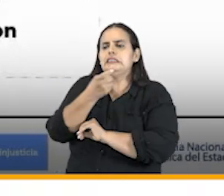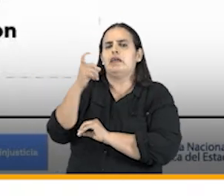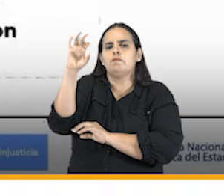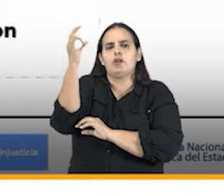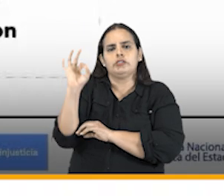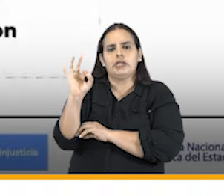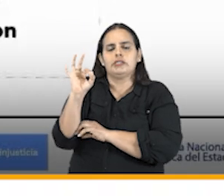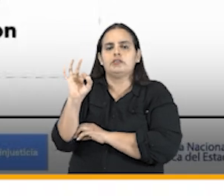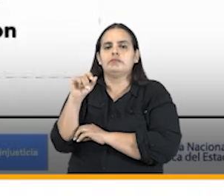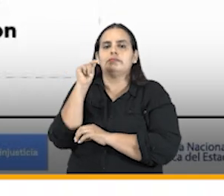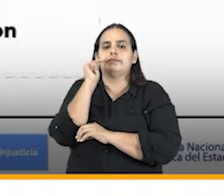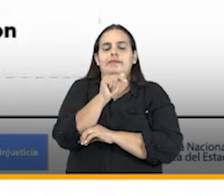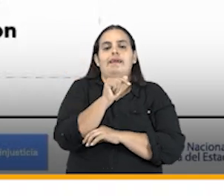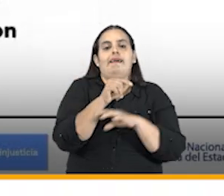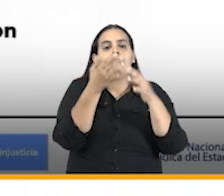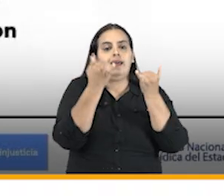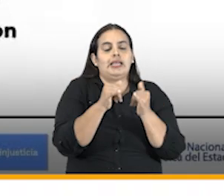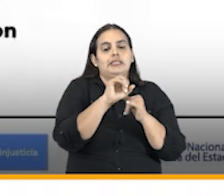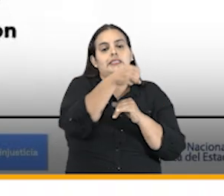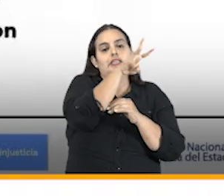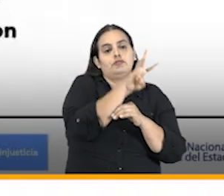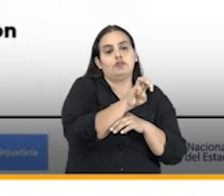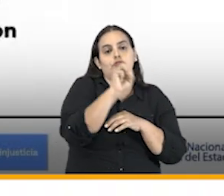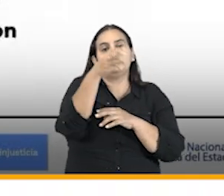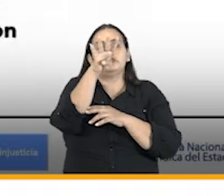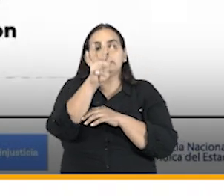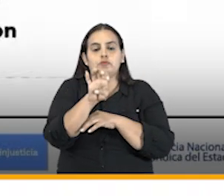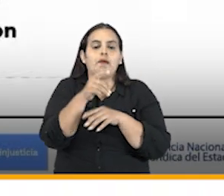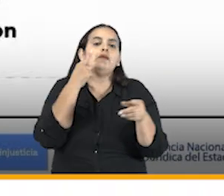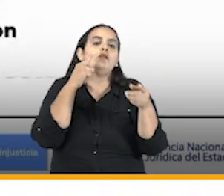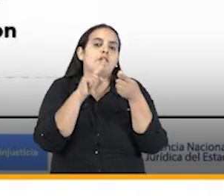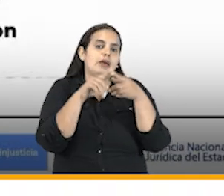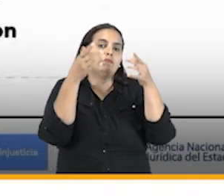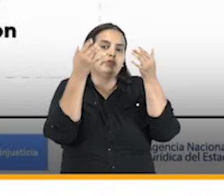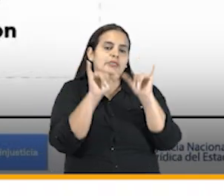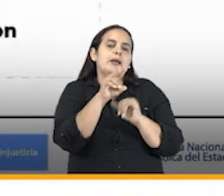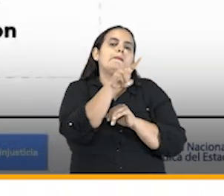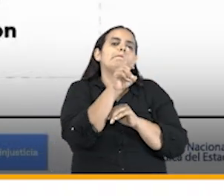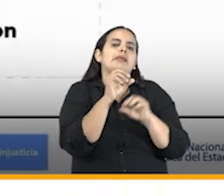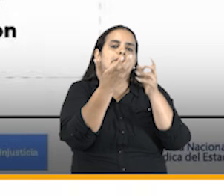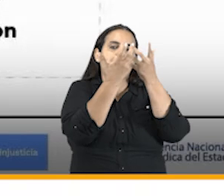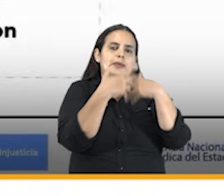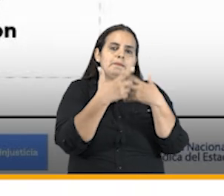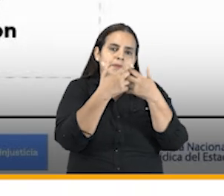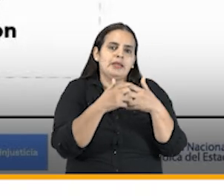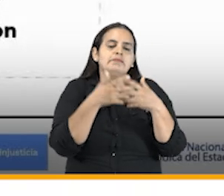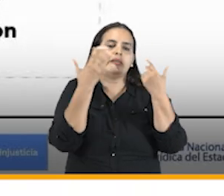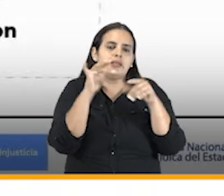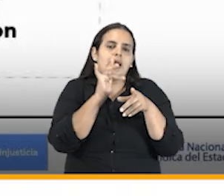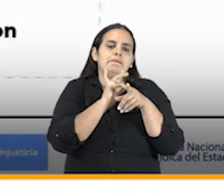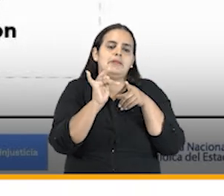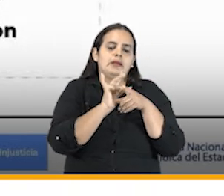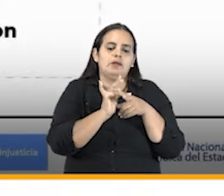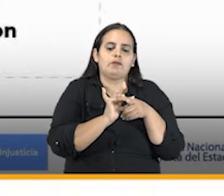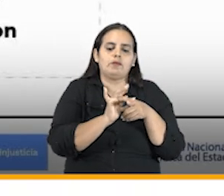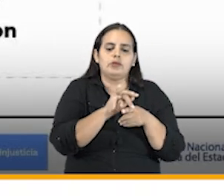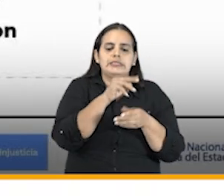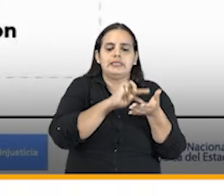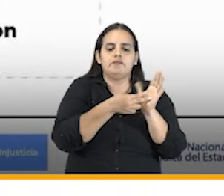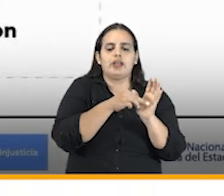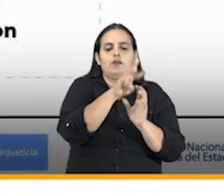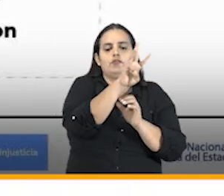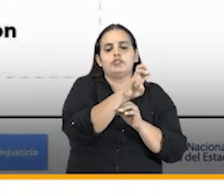mientras que en el bienio del 18 y 19 ya hemos logrado en total 20 entidades con la implementación del 83%